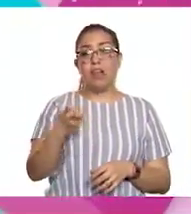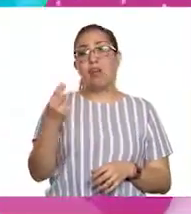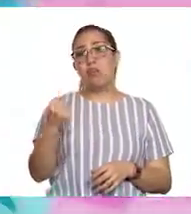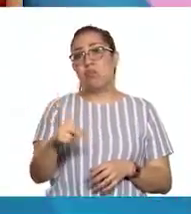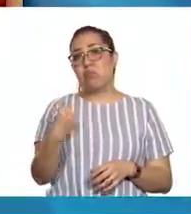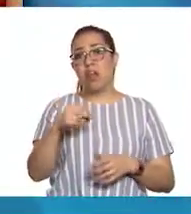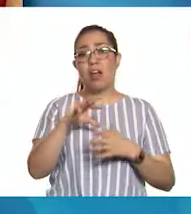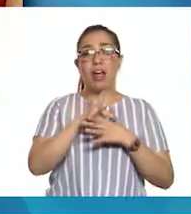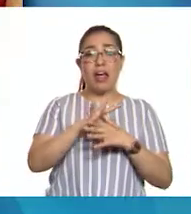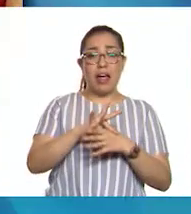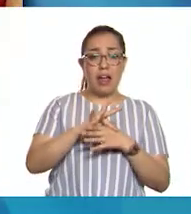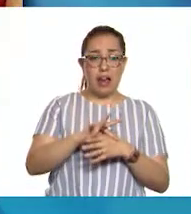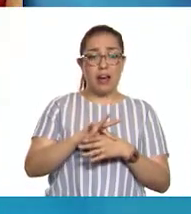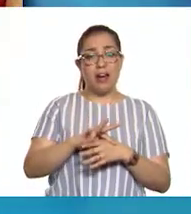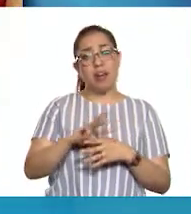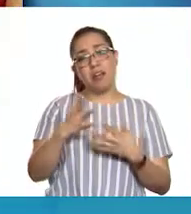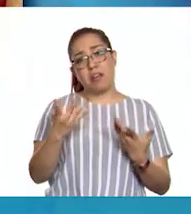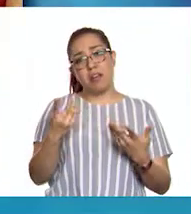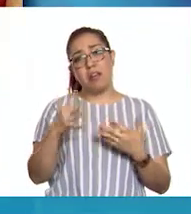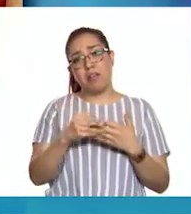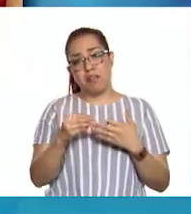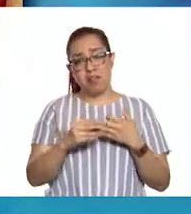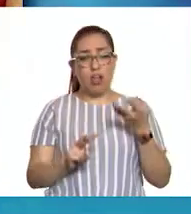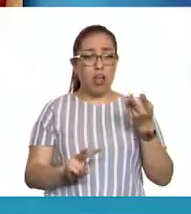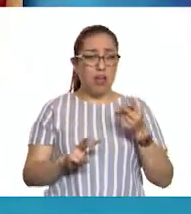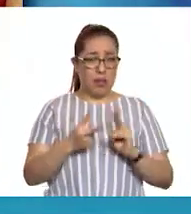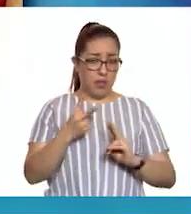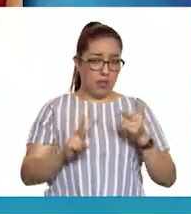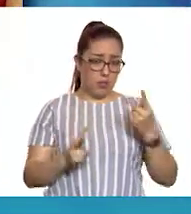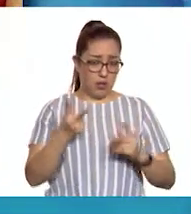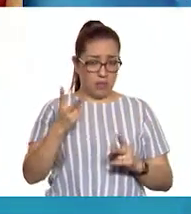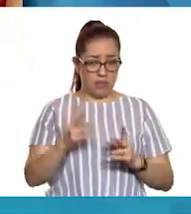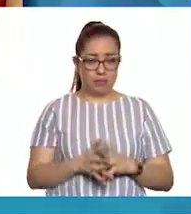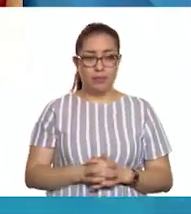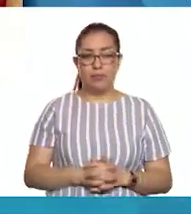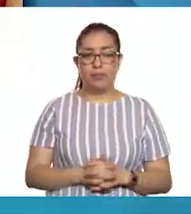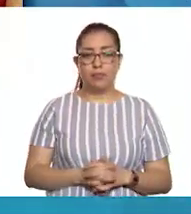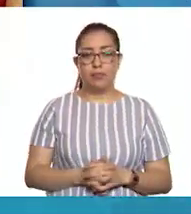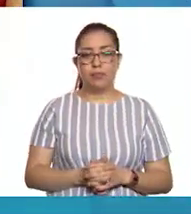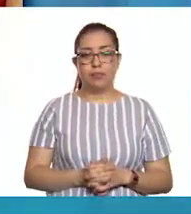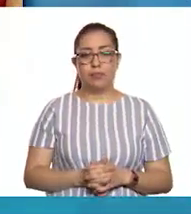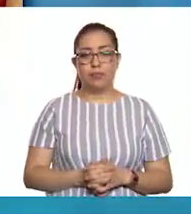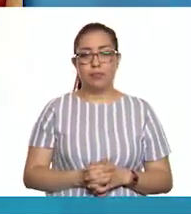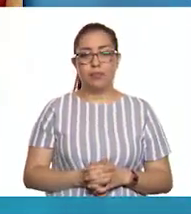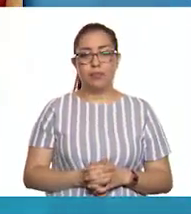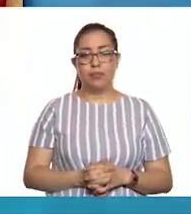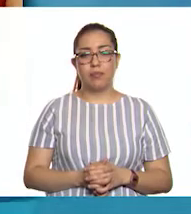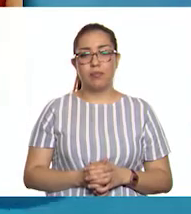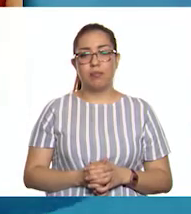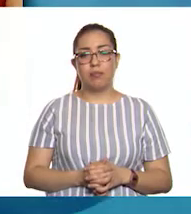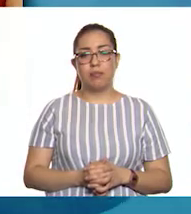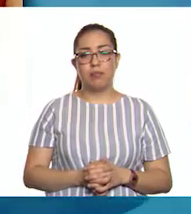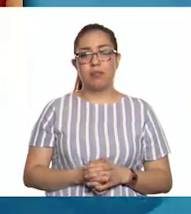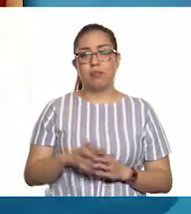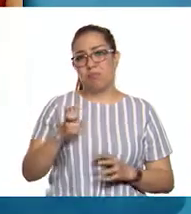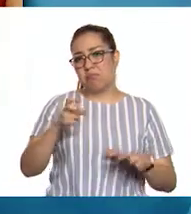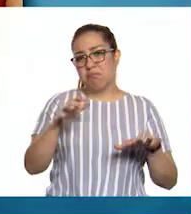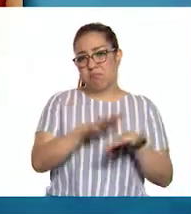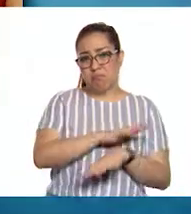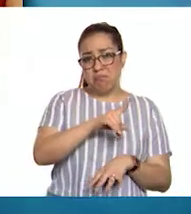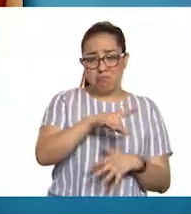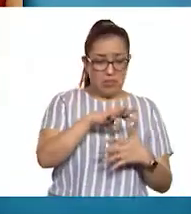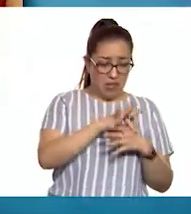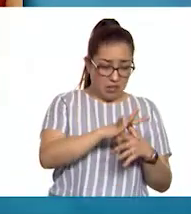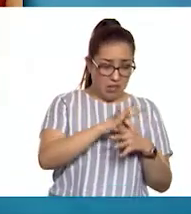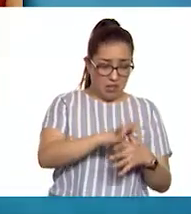vegetal, ya que se usan en diferentes preparaciones culinarias, sustituyendo todo tipo de carnes como res o pollo.